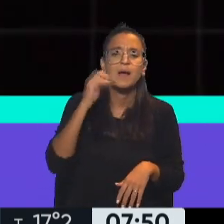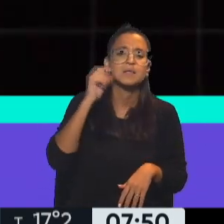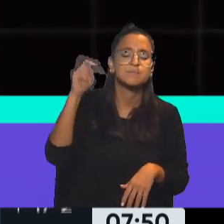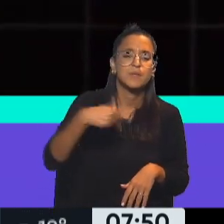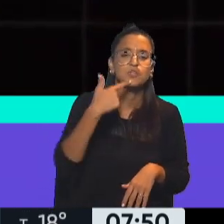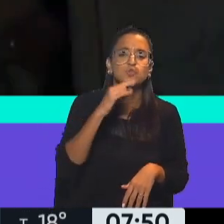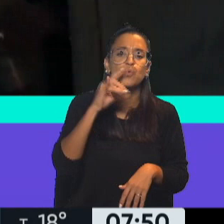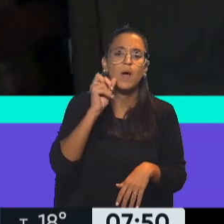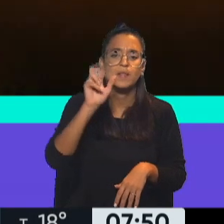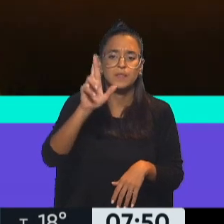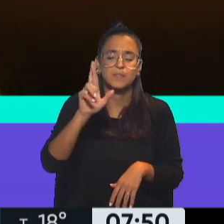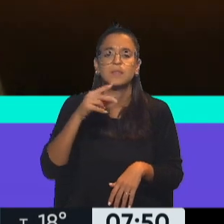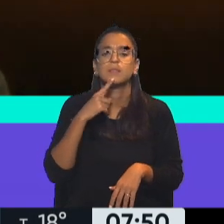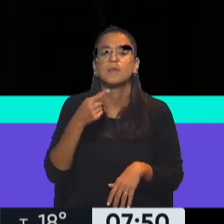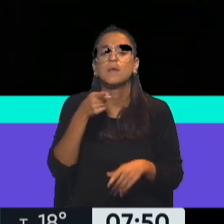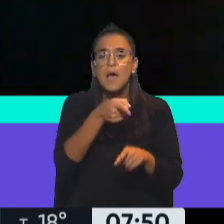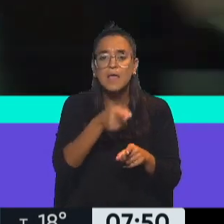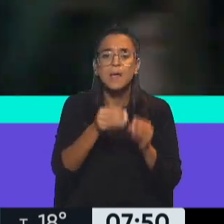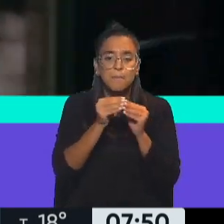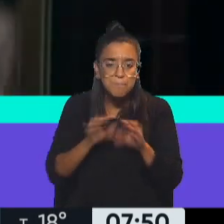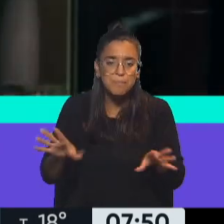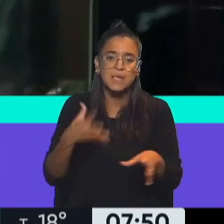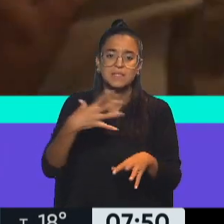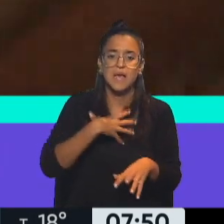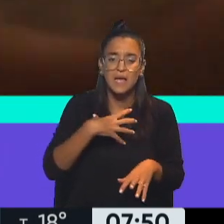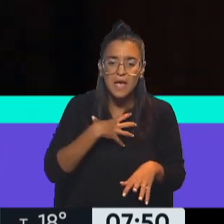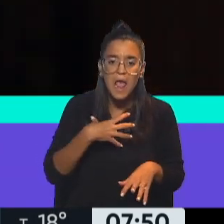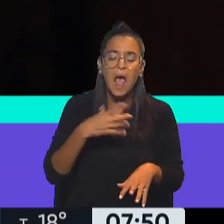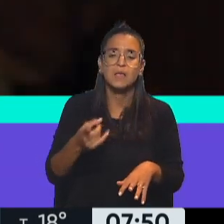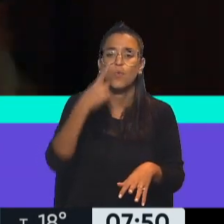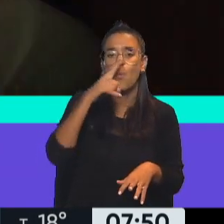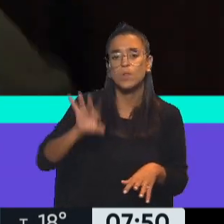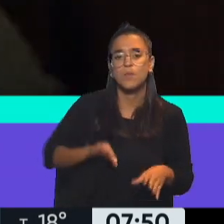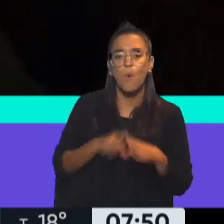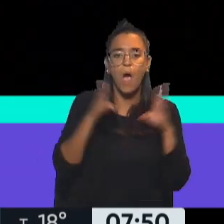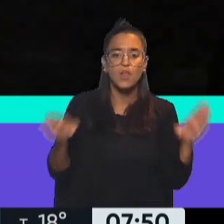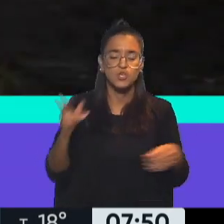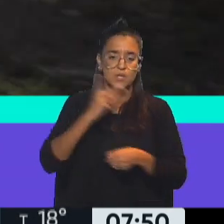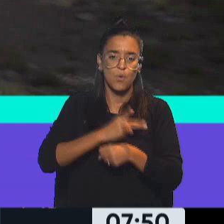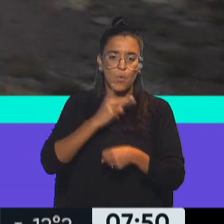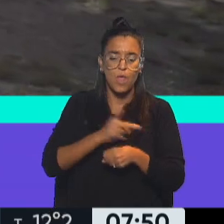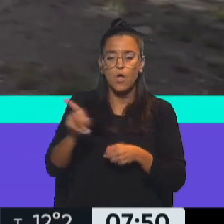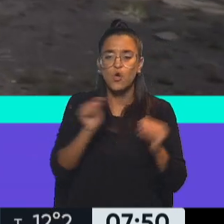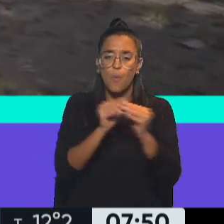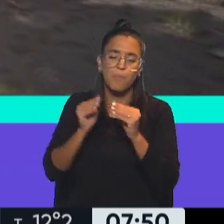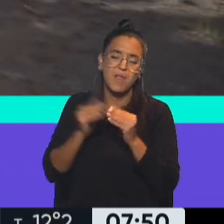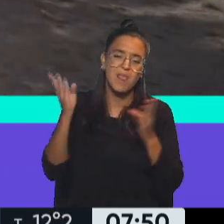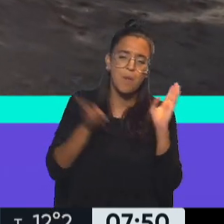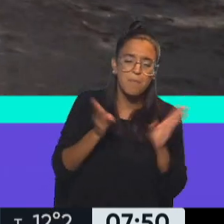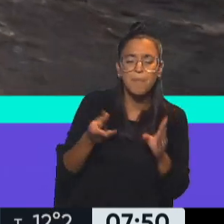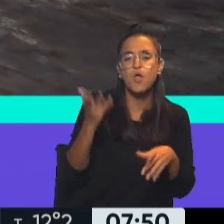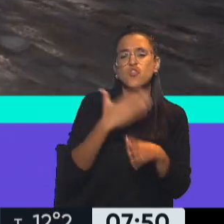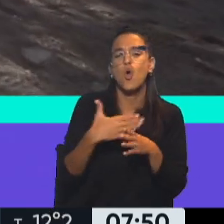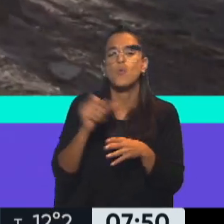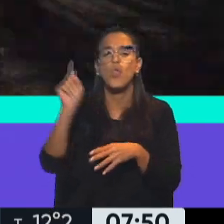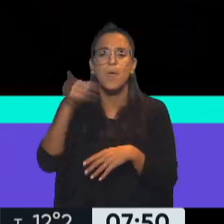Stuart, sí, otro estreno con ella. Allí arranca las clases en su último año de secundario, unas compañeras la maltratan, el novio de